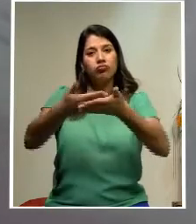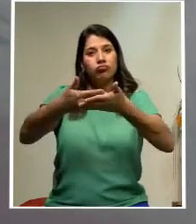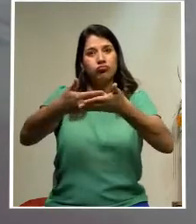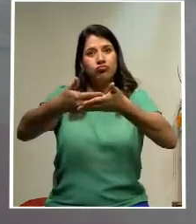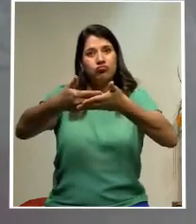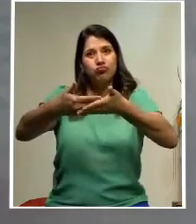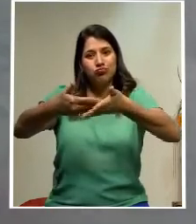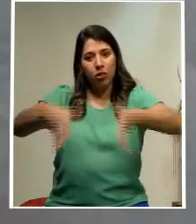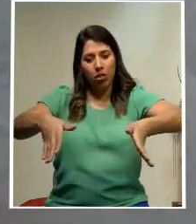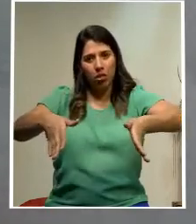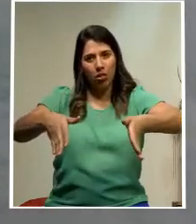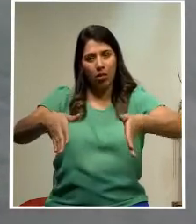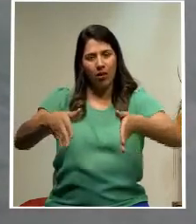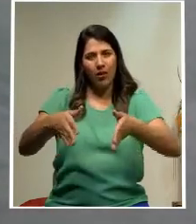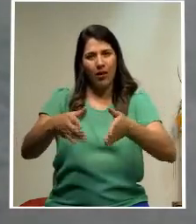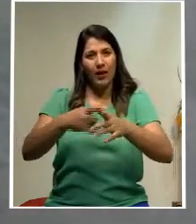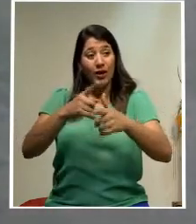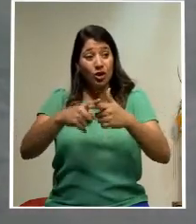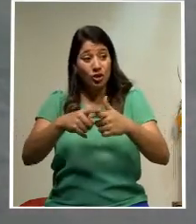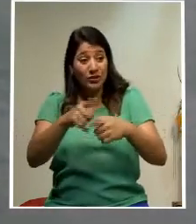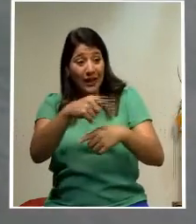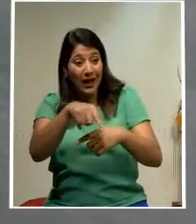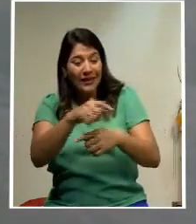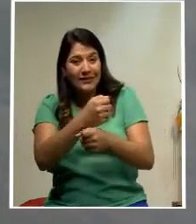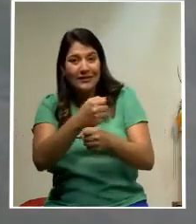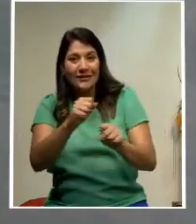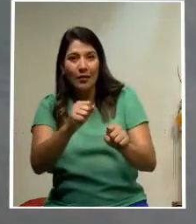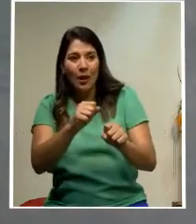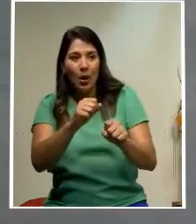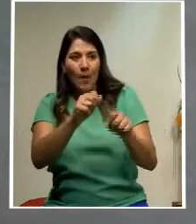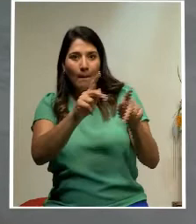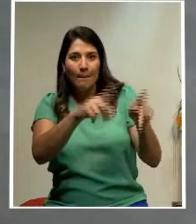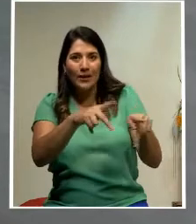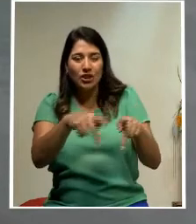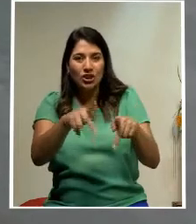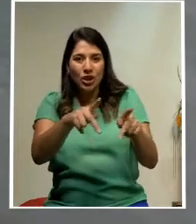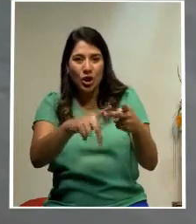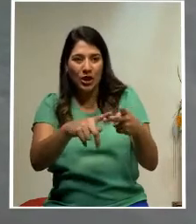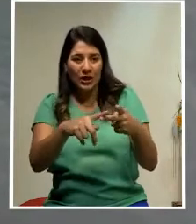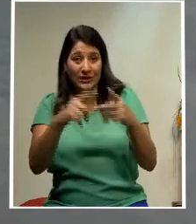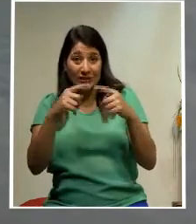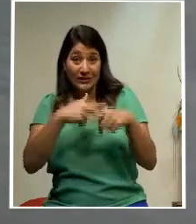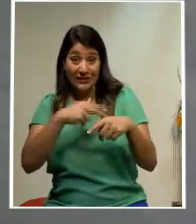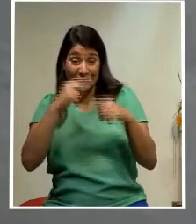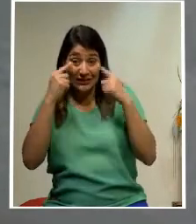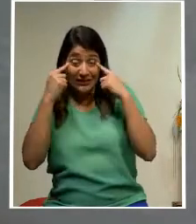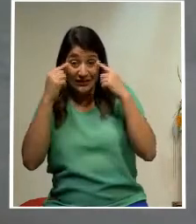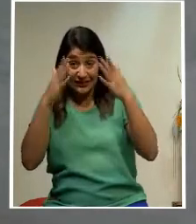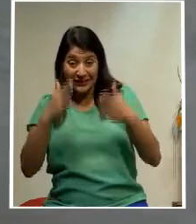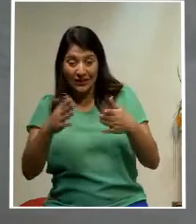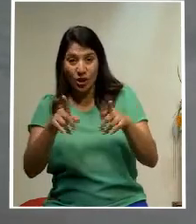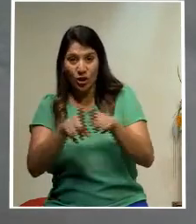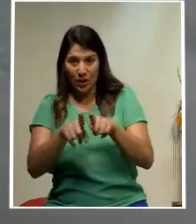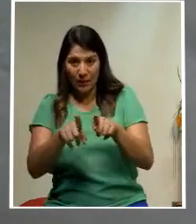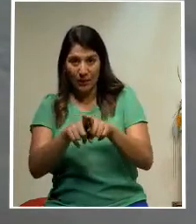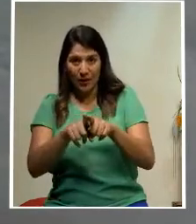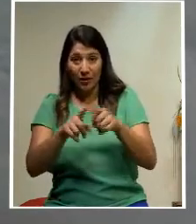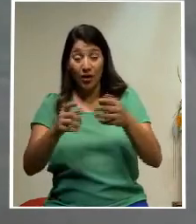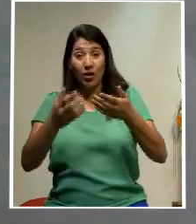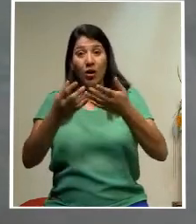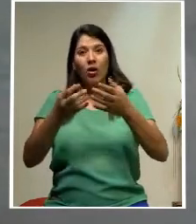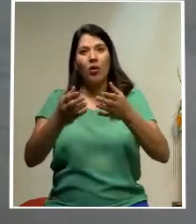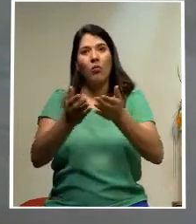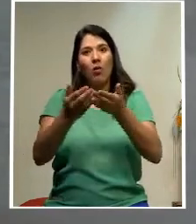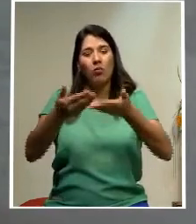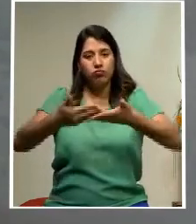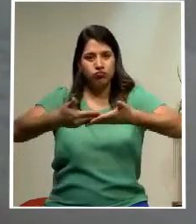filipinos, fueron rescatados. La popa del Crimson Polaris se separó y se hundió, mientras la otra parte del buque quedó a flote, aunque